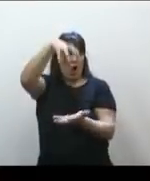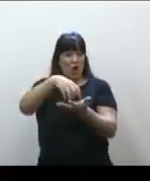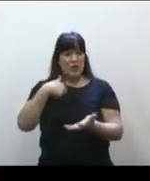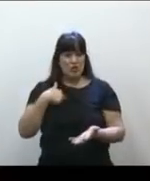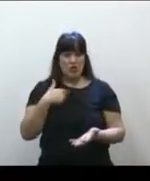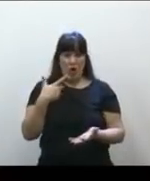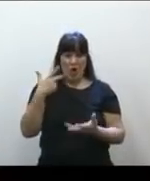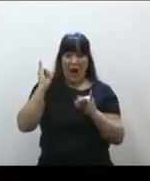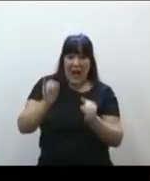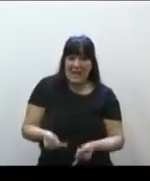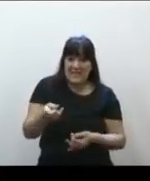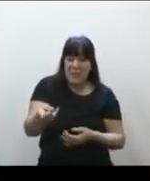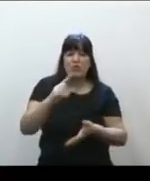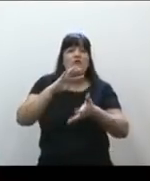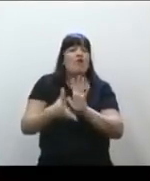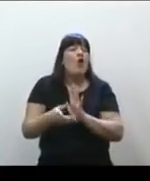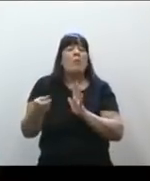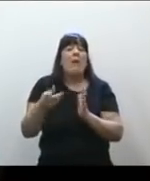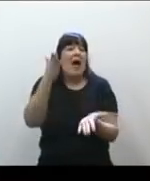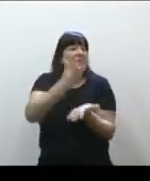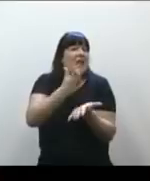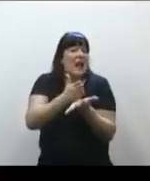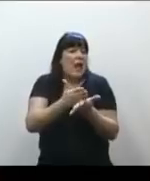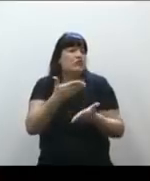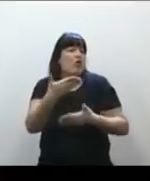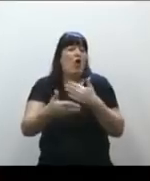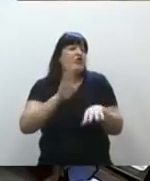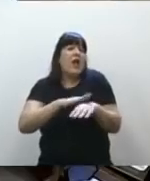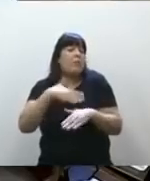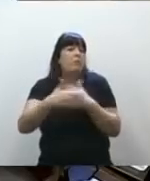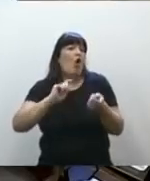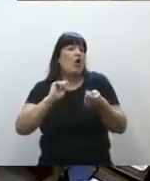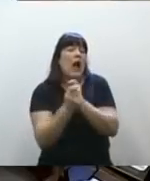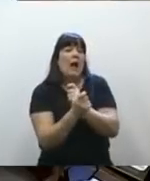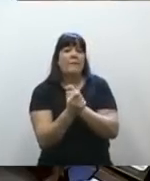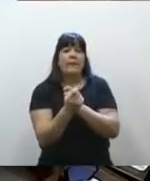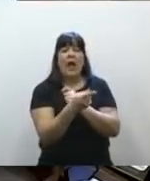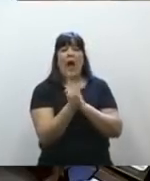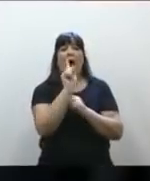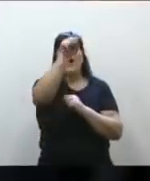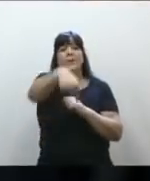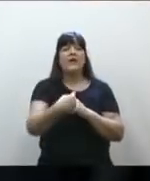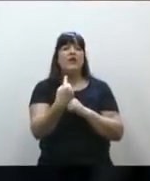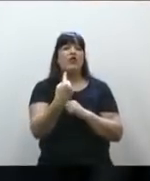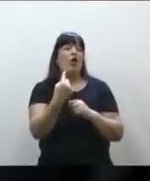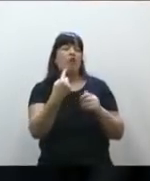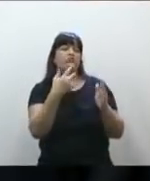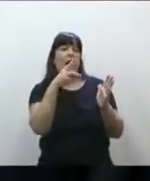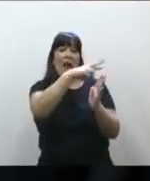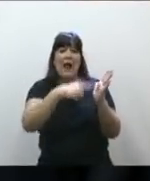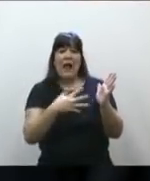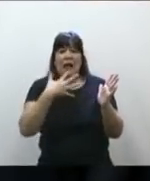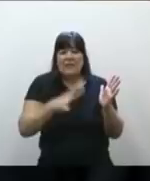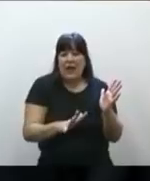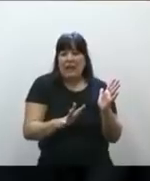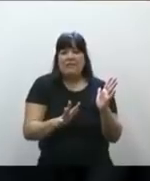aceptar que la materialidad del derecho y la evolución de los tiempos ha provocado cambios en interpretaciones en